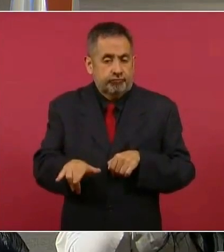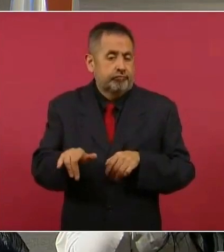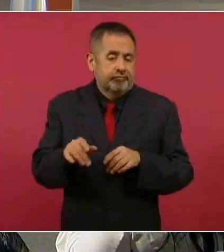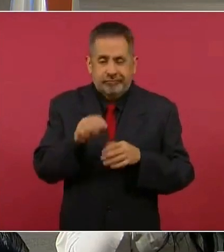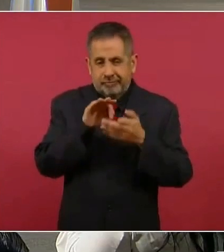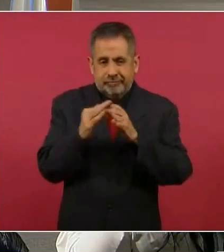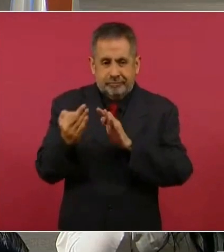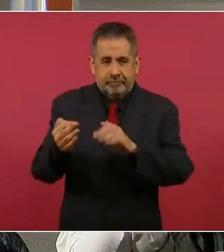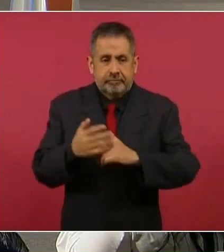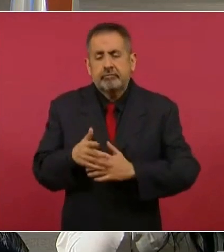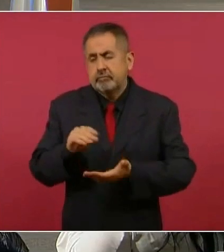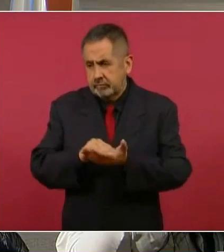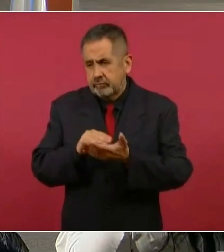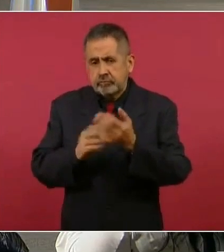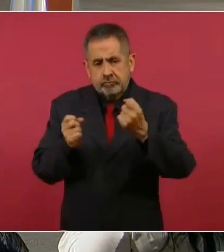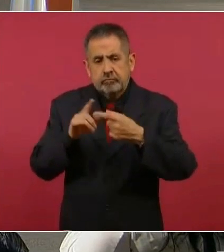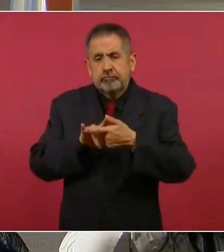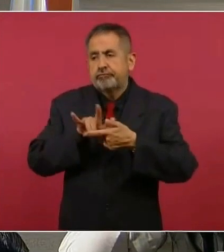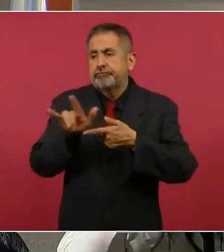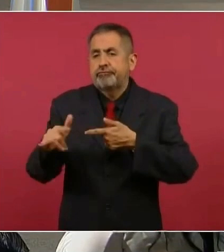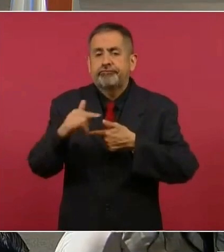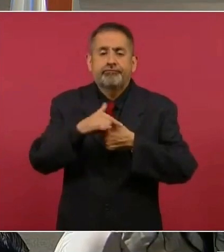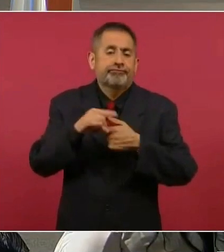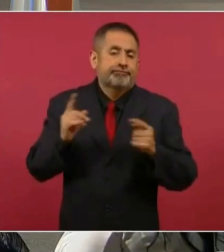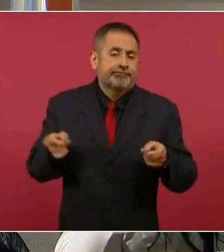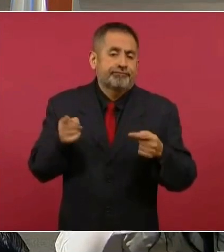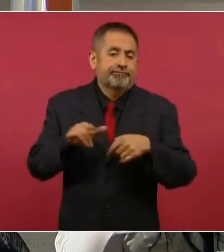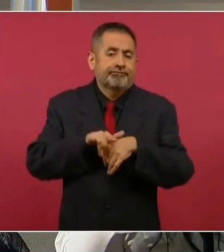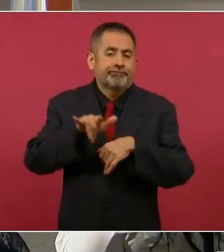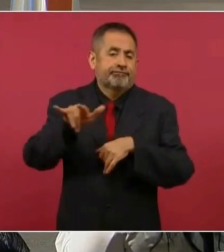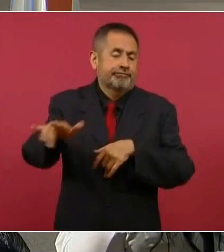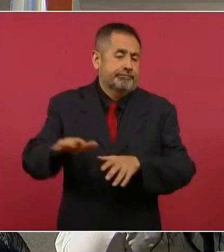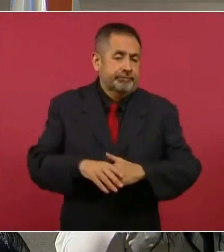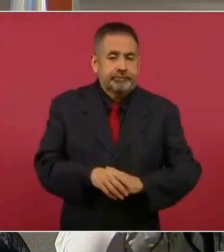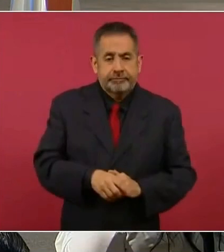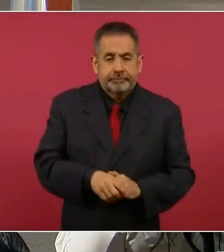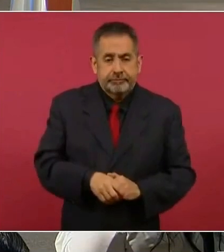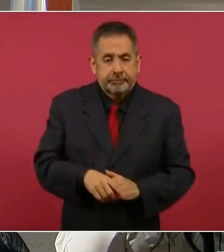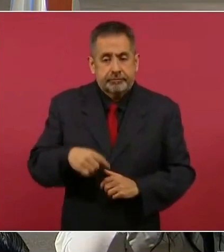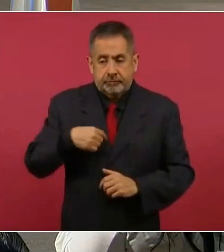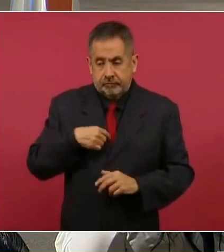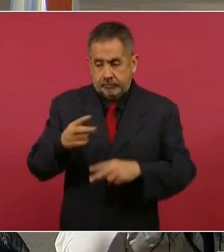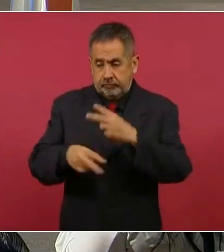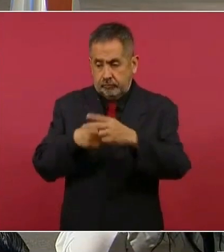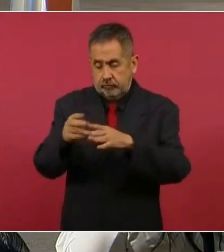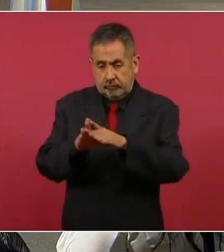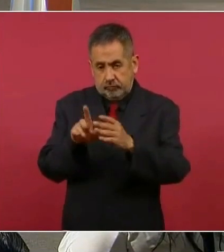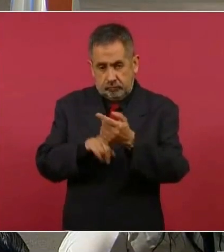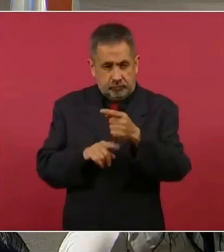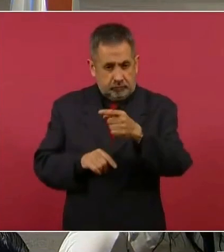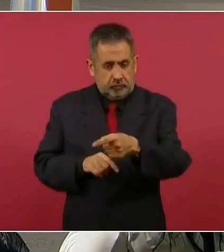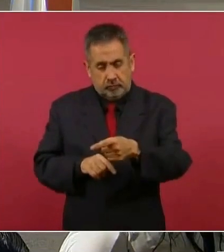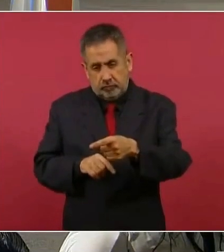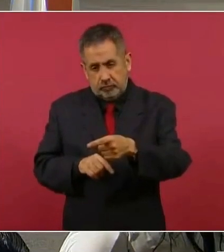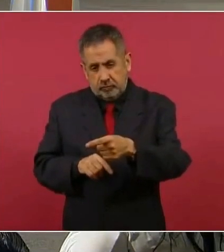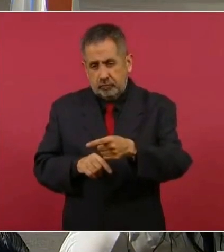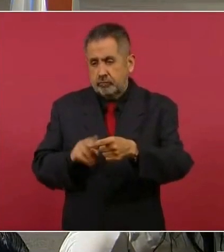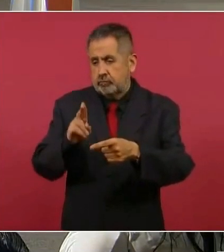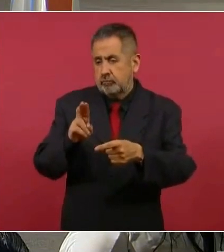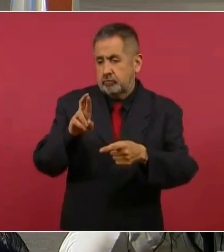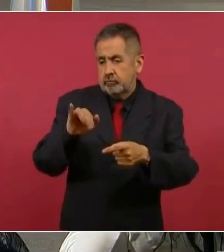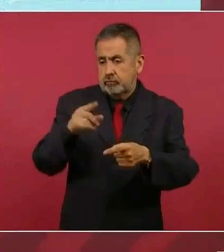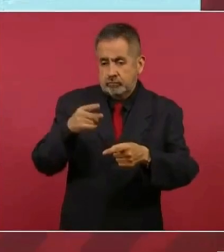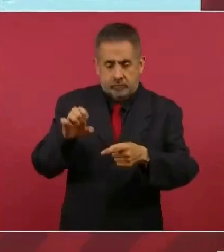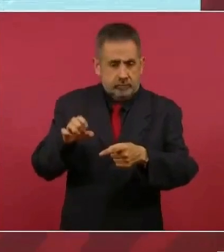Y todavía. ¿El te comunica? Yo estuve en Urique,